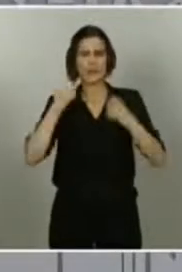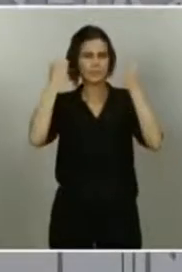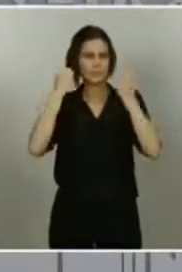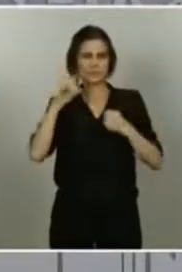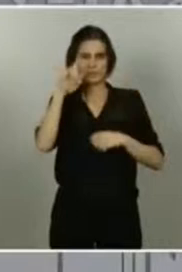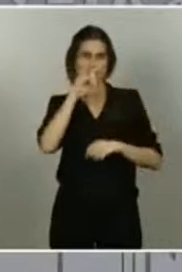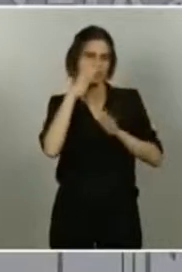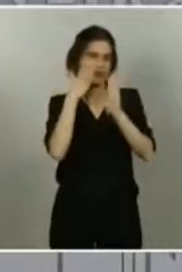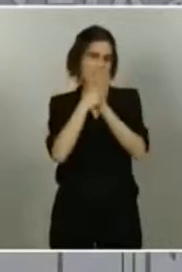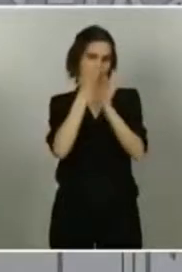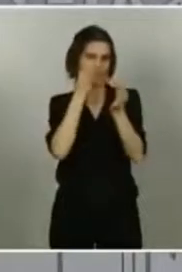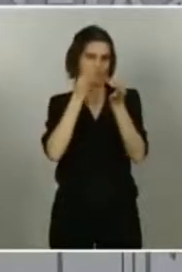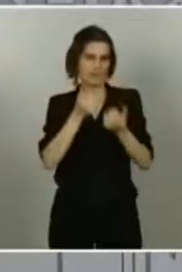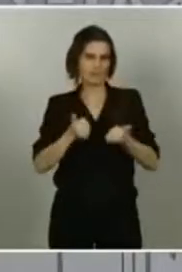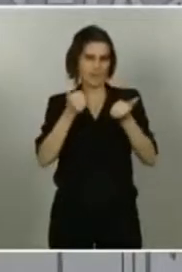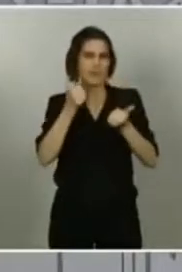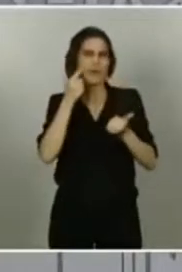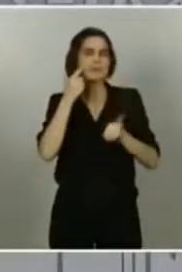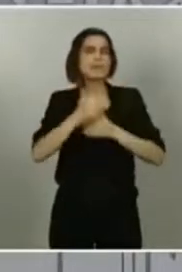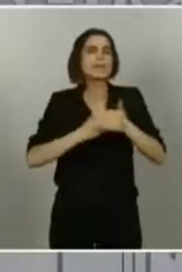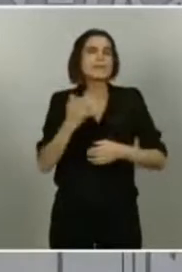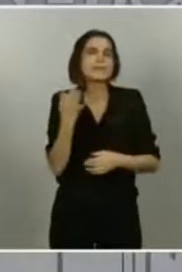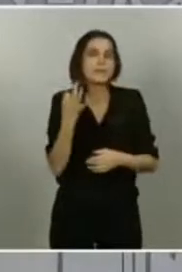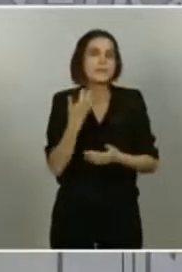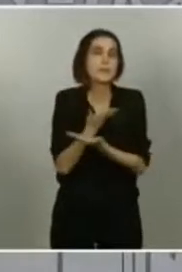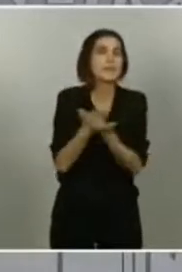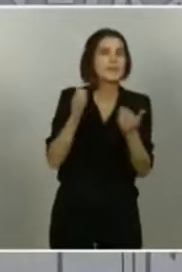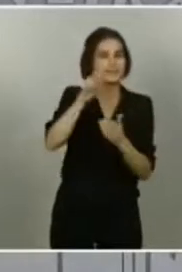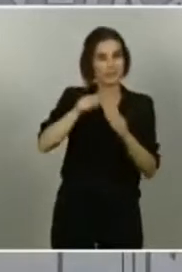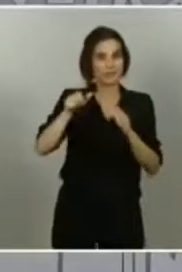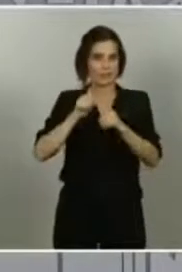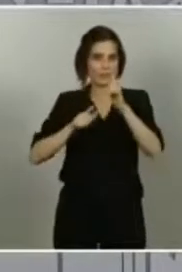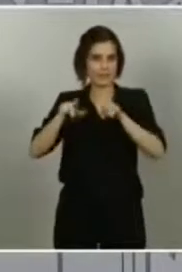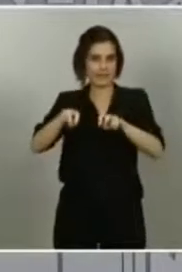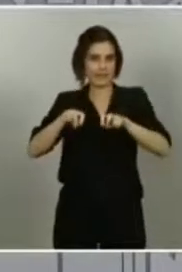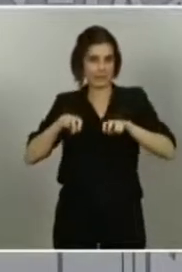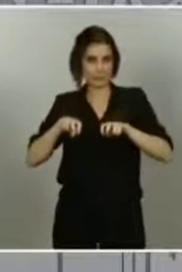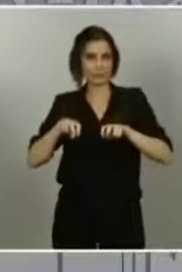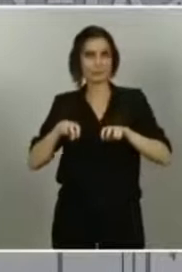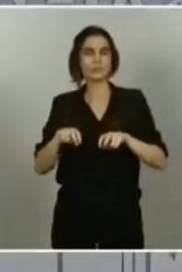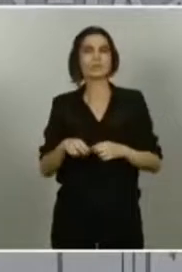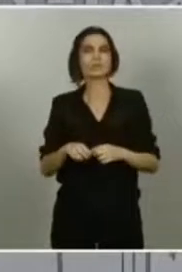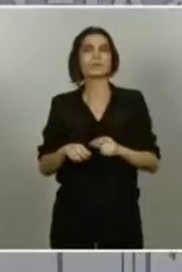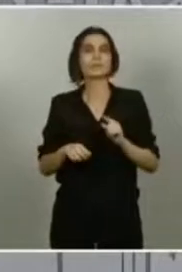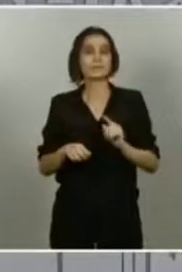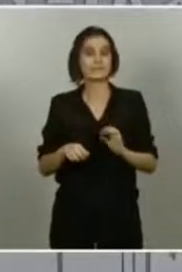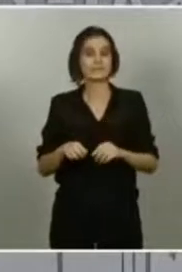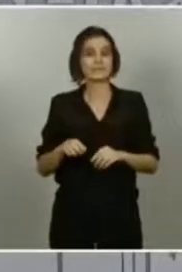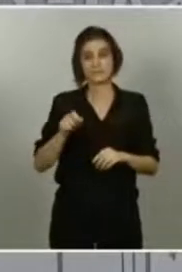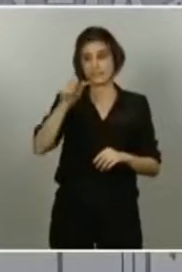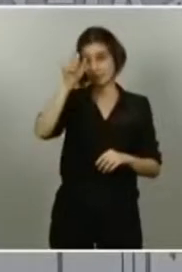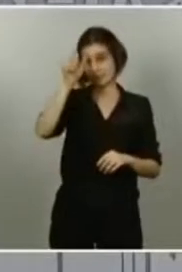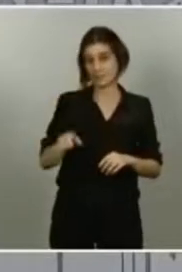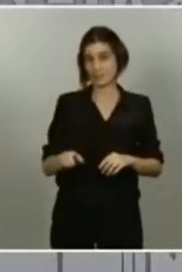va a hacerse con los pasajeros del vuelo. Se trata de un caso que era un contacto de un caso conocido que falleció hace